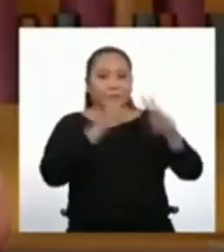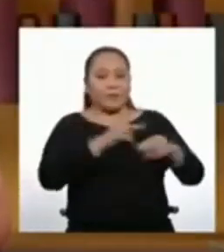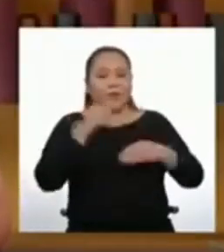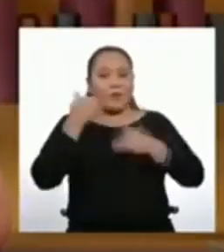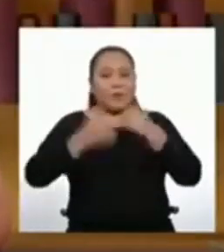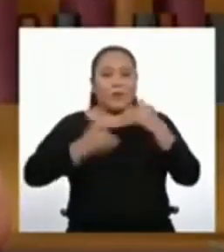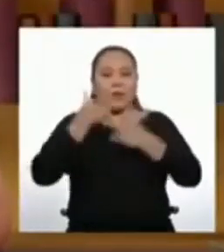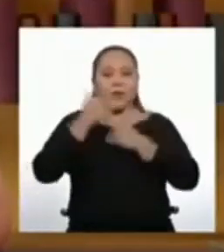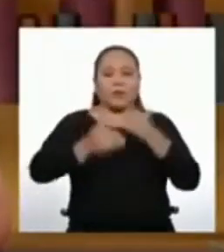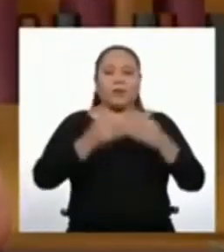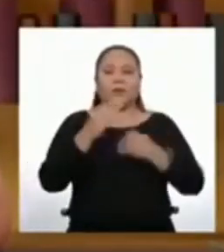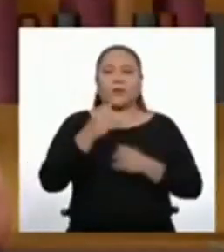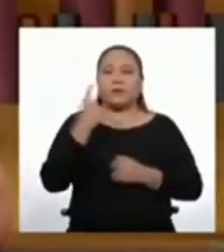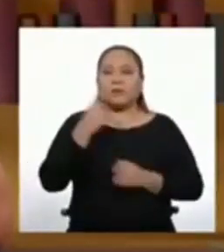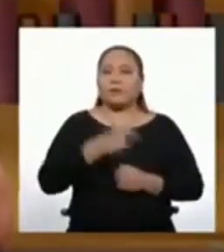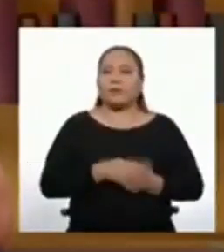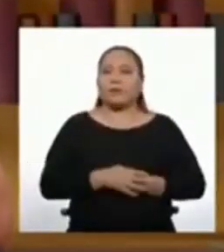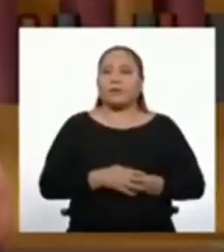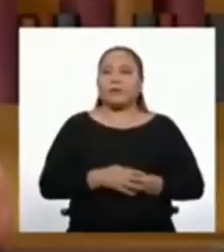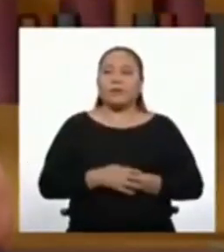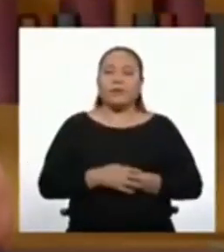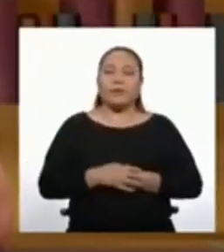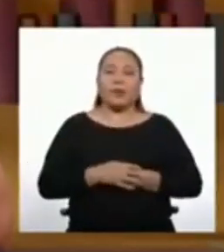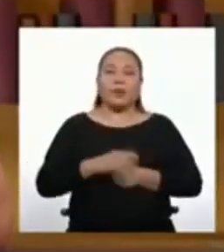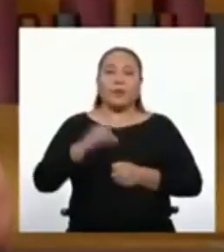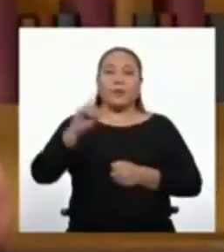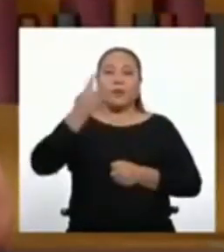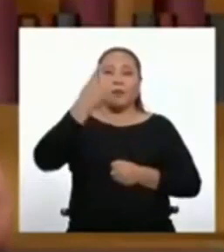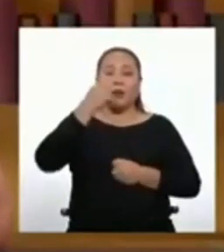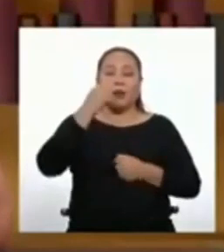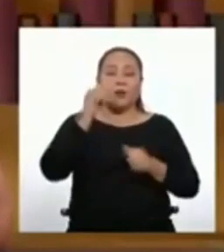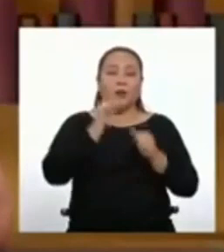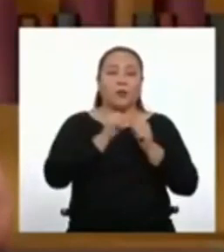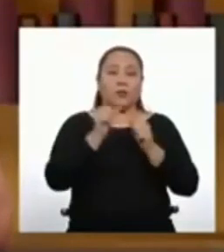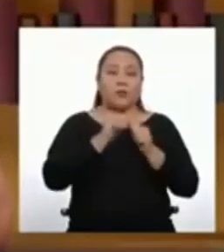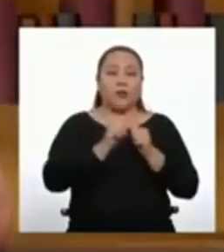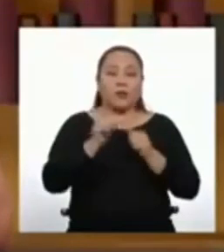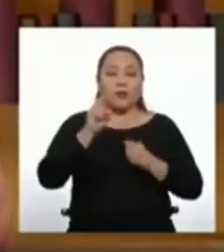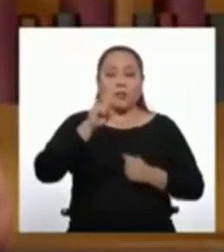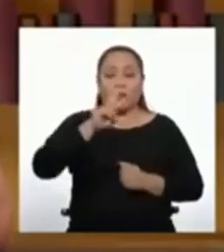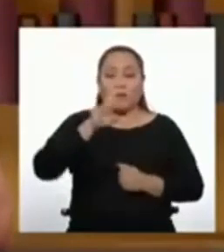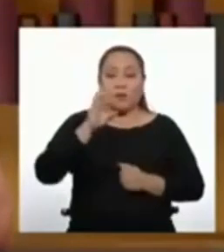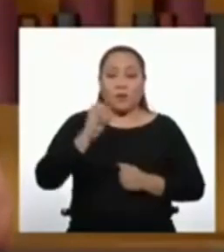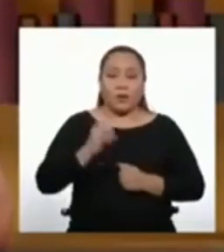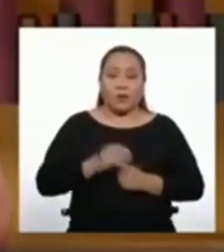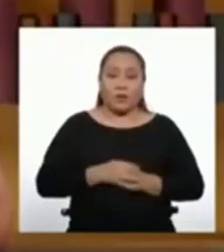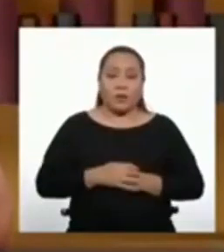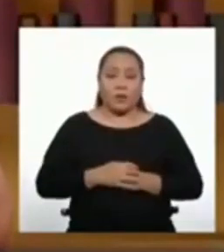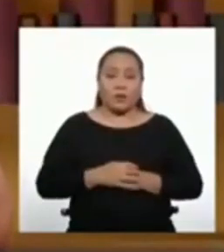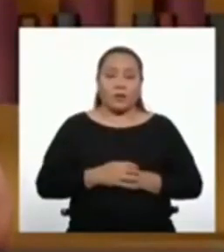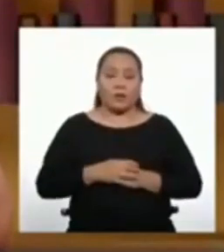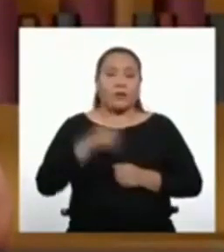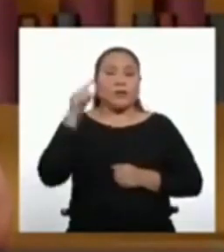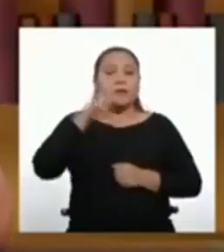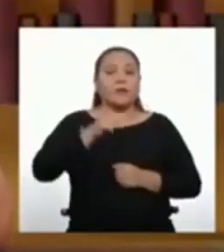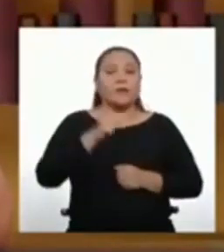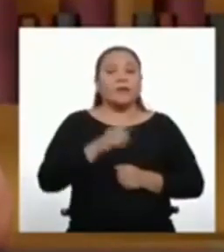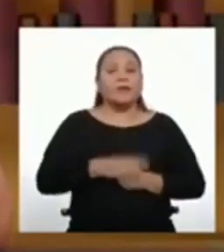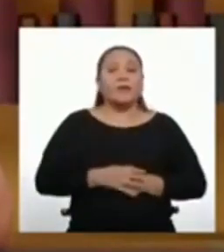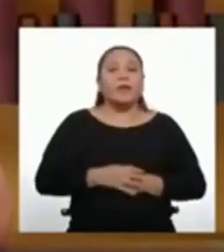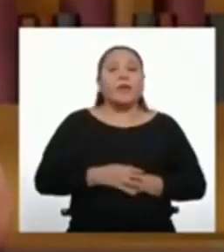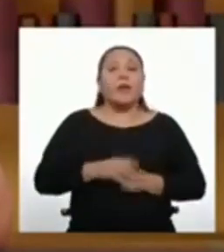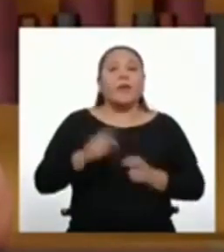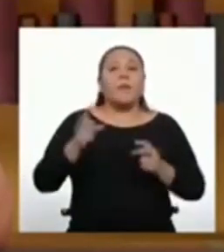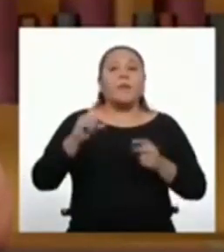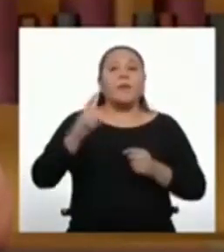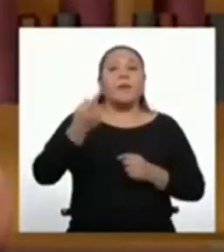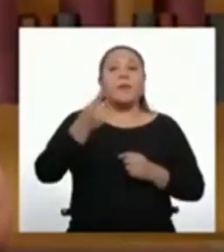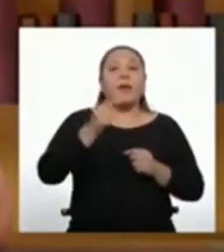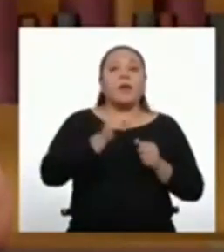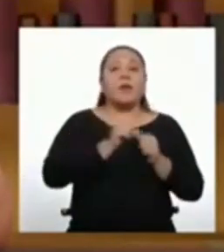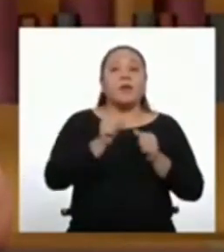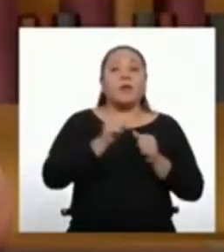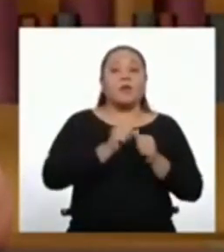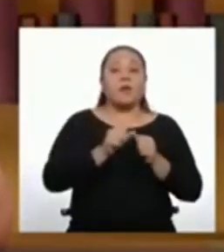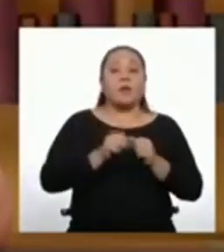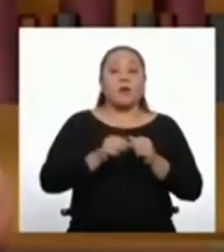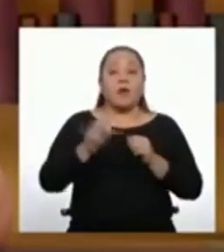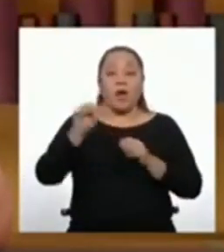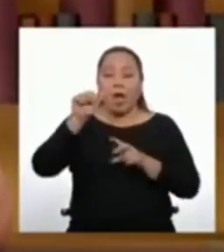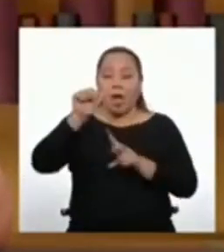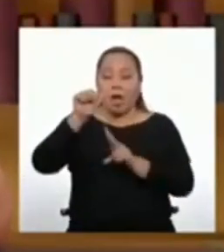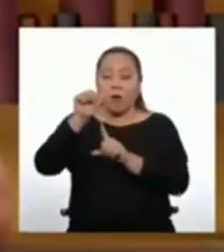progresión que acabamos de trabajar. Nuestro primer número es el 20. Y por ser el primero, lo vamos a denominar término